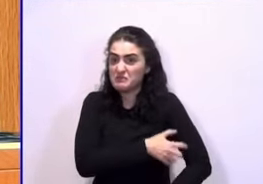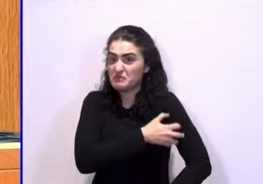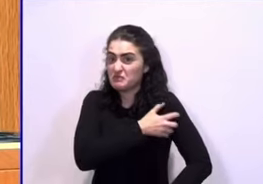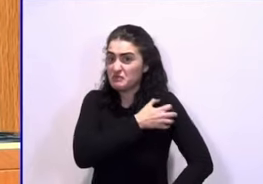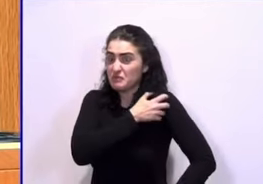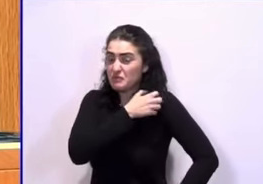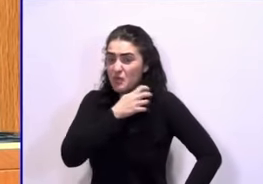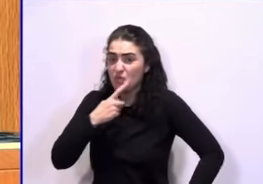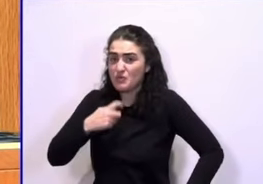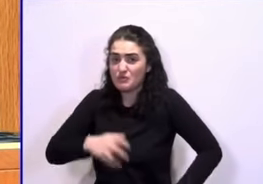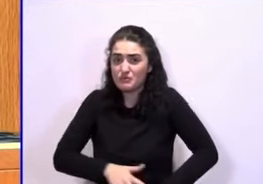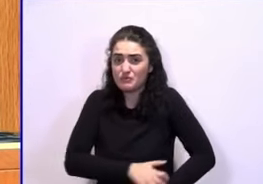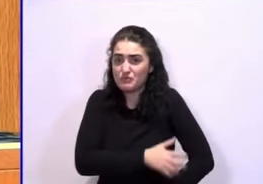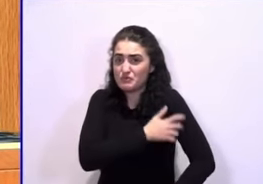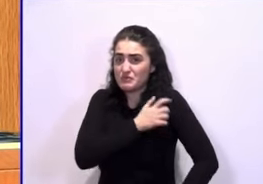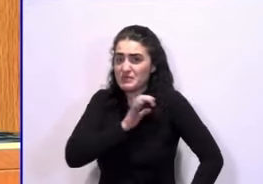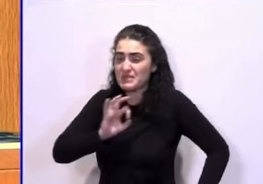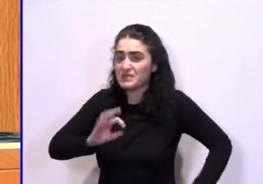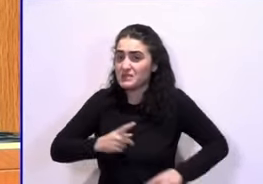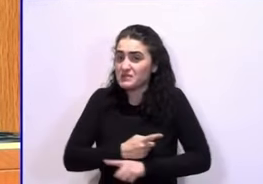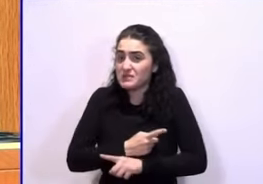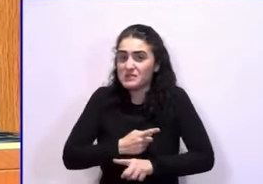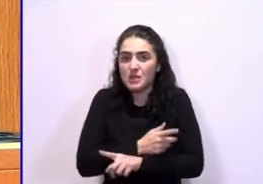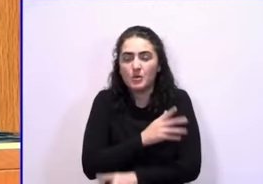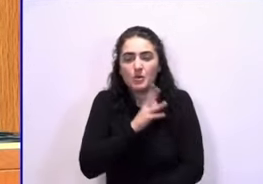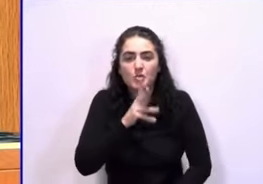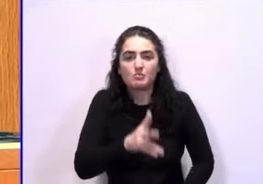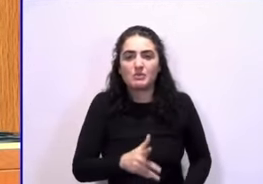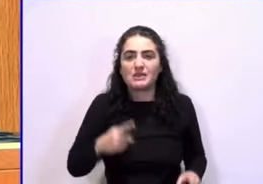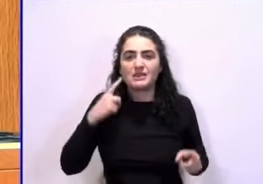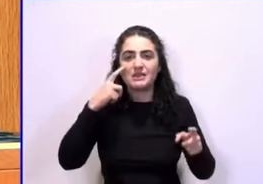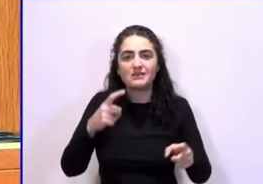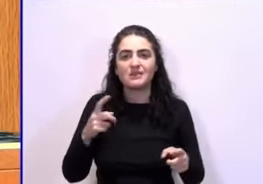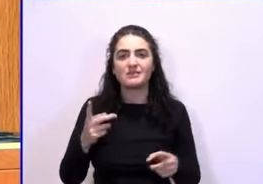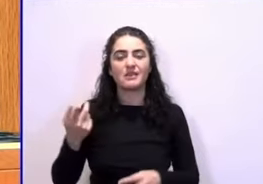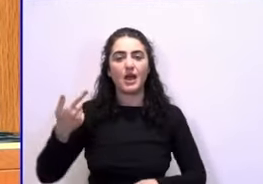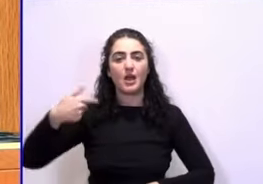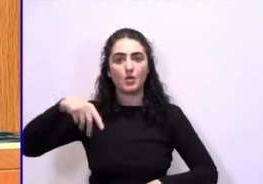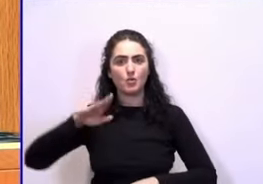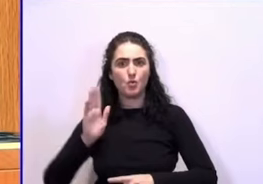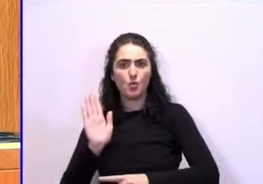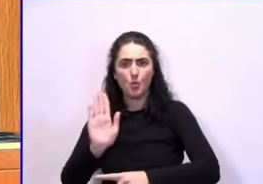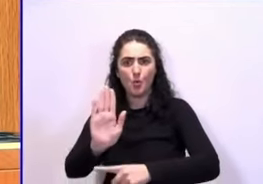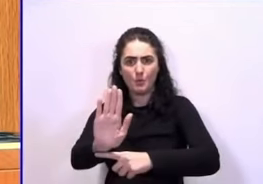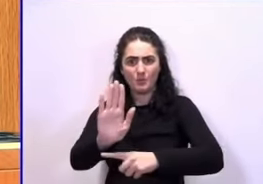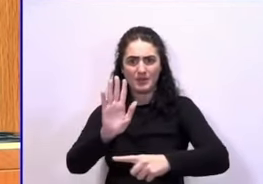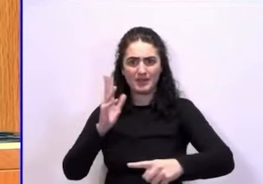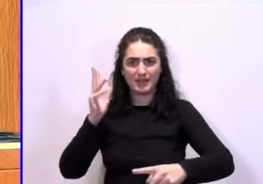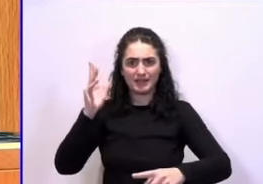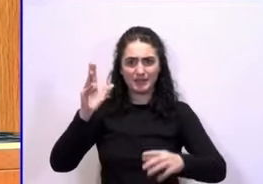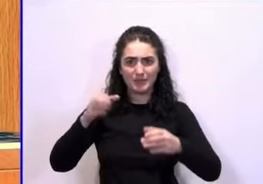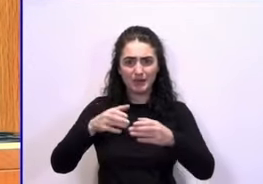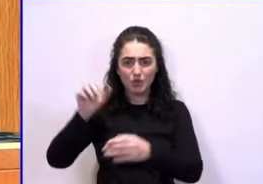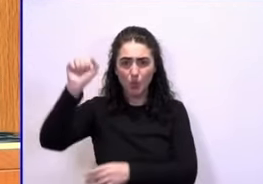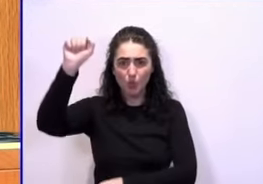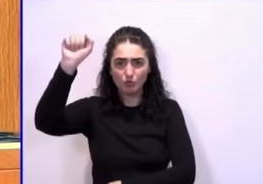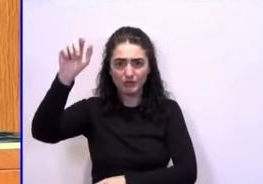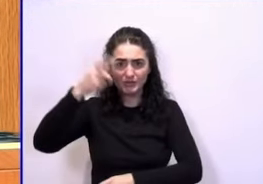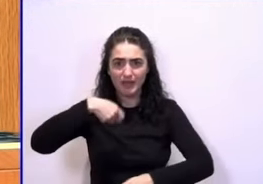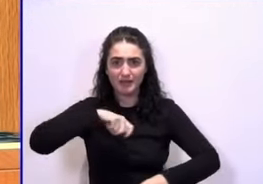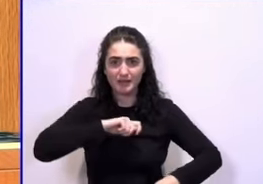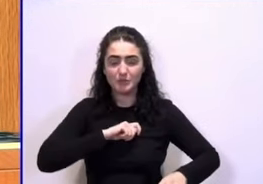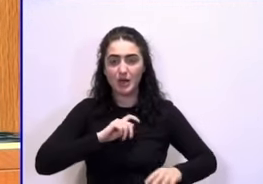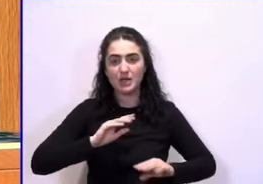urticaria porque pretender erigirse en representantes del Partido Comunista de España y su postura